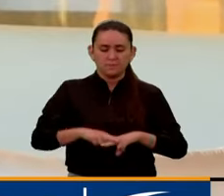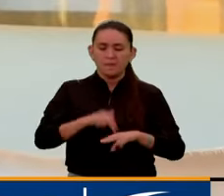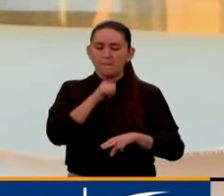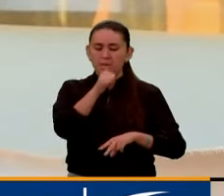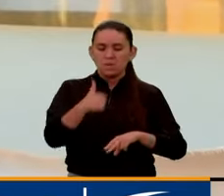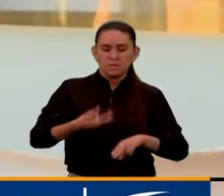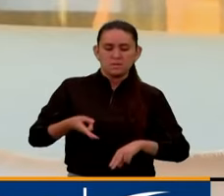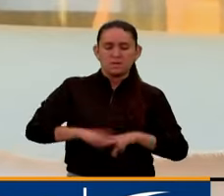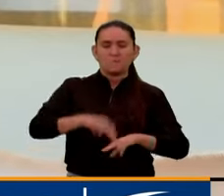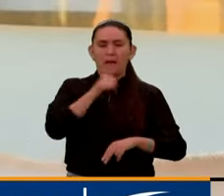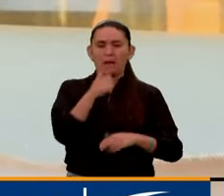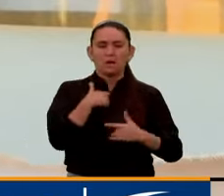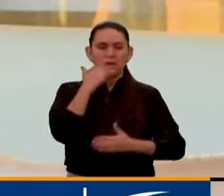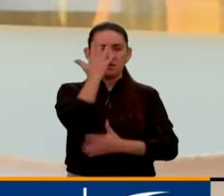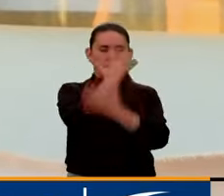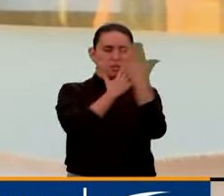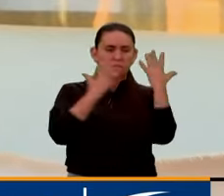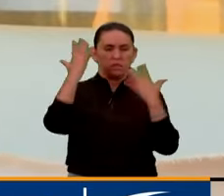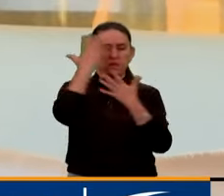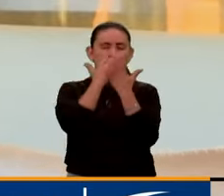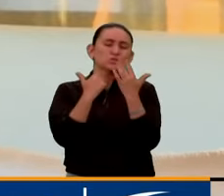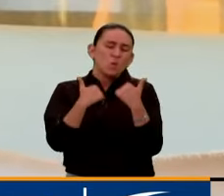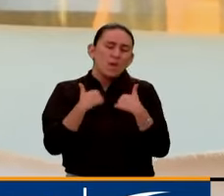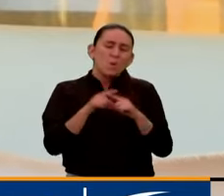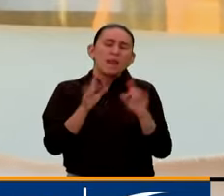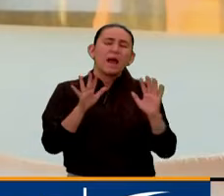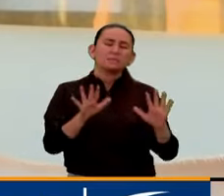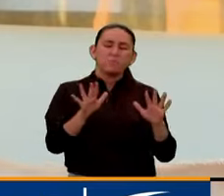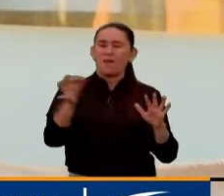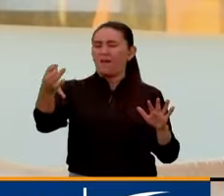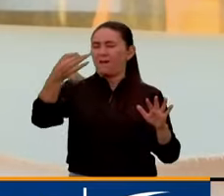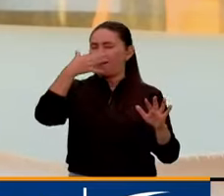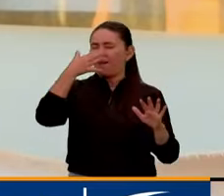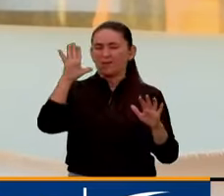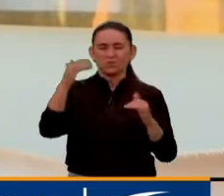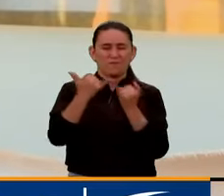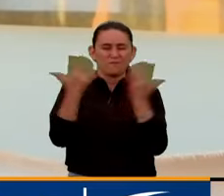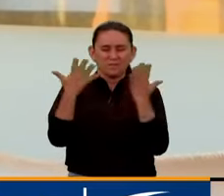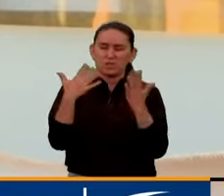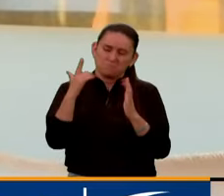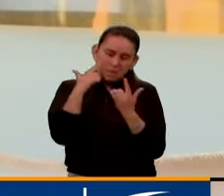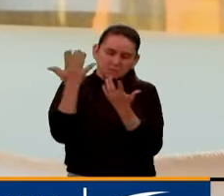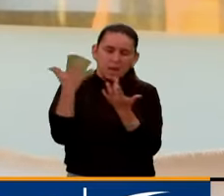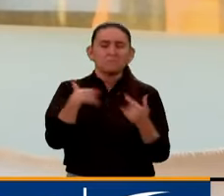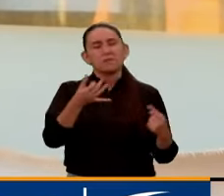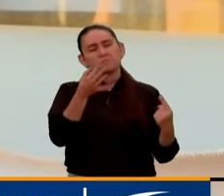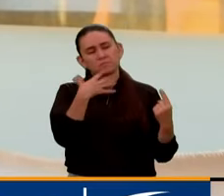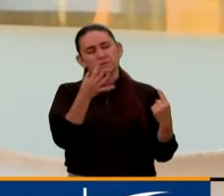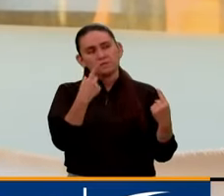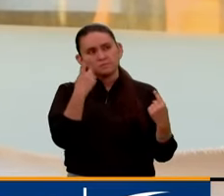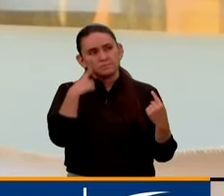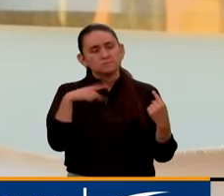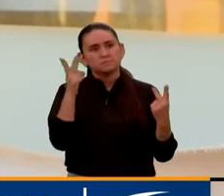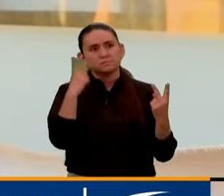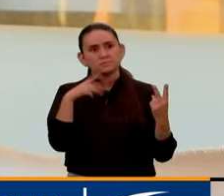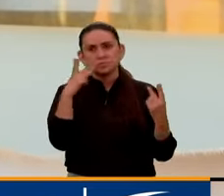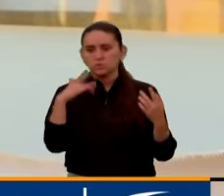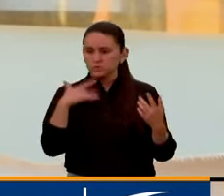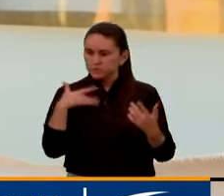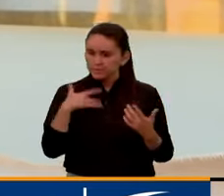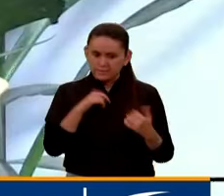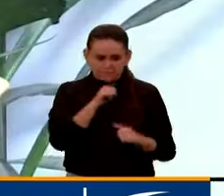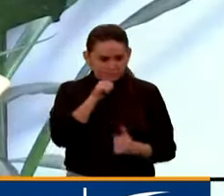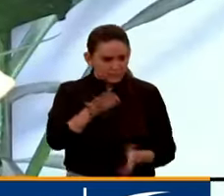No me sentía mejor, dándole tiempito a que hiciera efecto el antibiótico, pero como no hizo efecto,